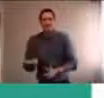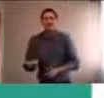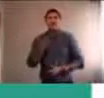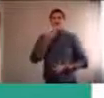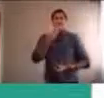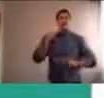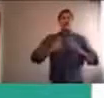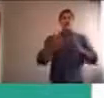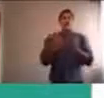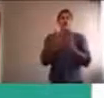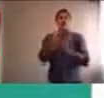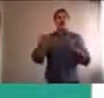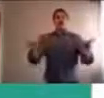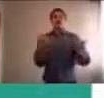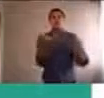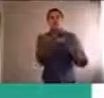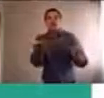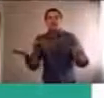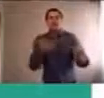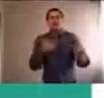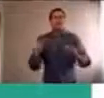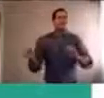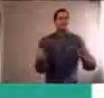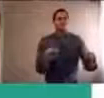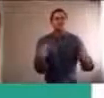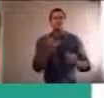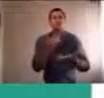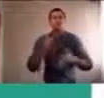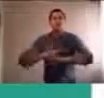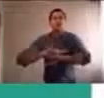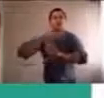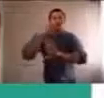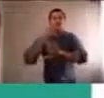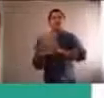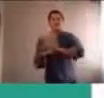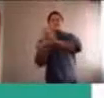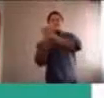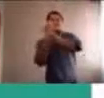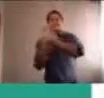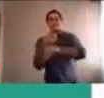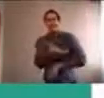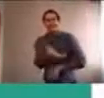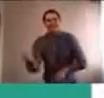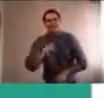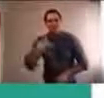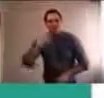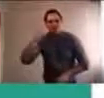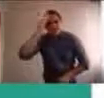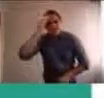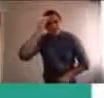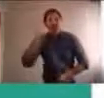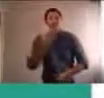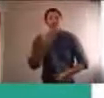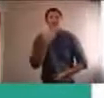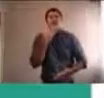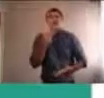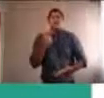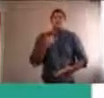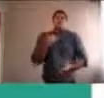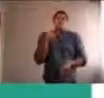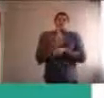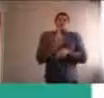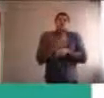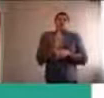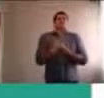Y además un nivel de exposición, porque salir del aula y estar en una pantalla que no sabemos quién está del otro lado, también